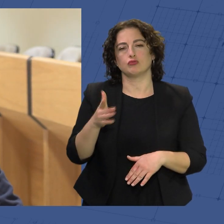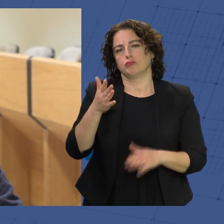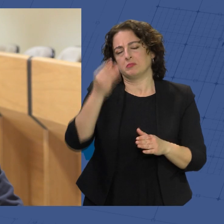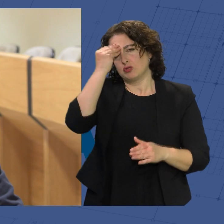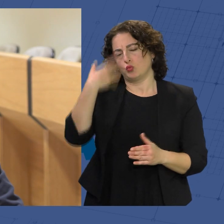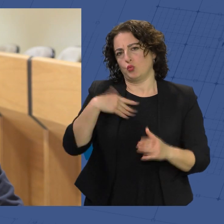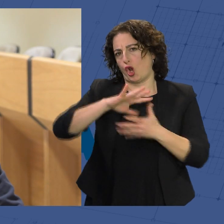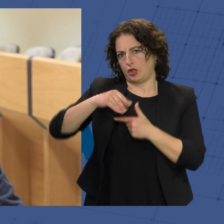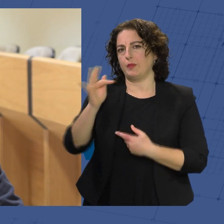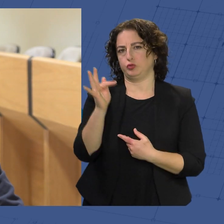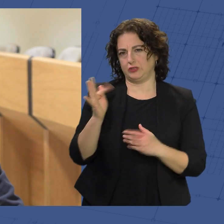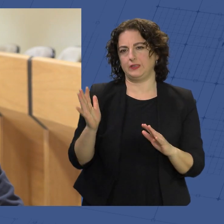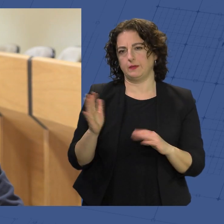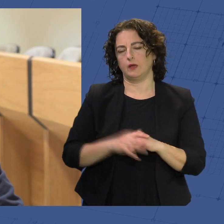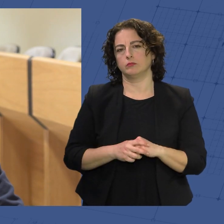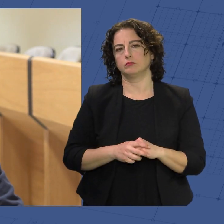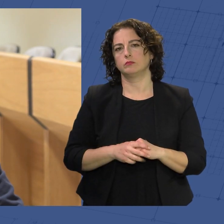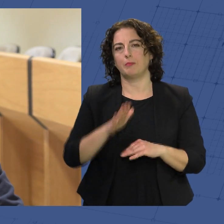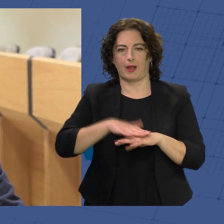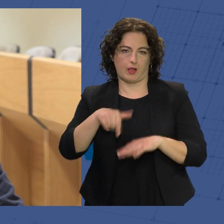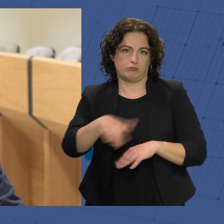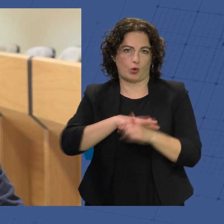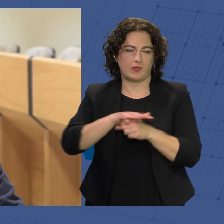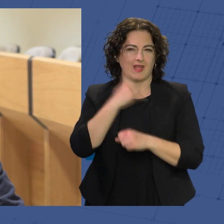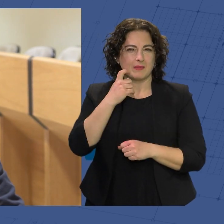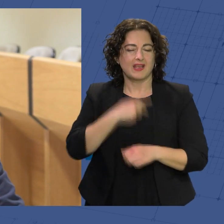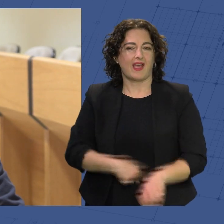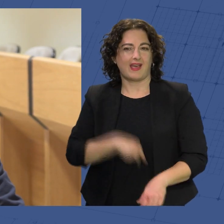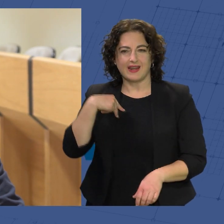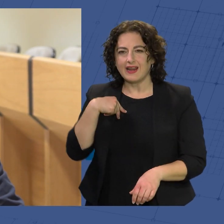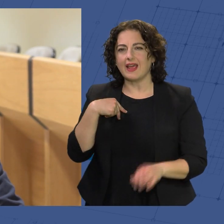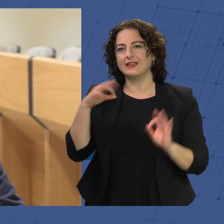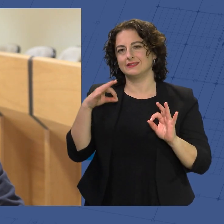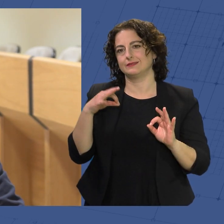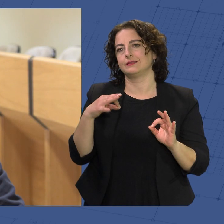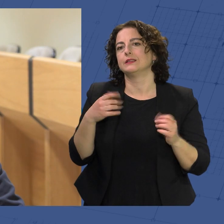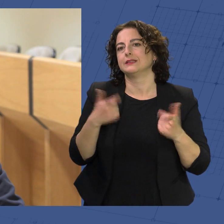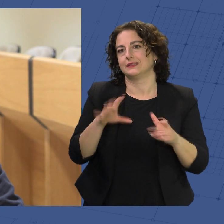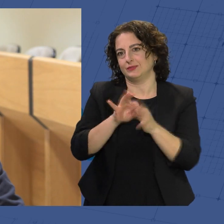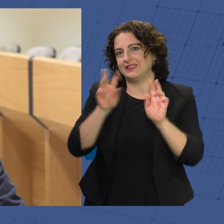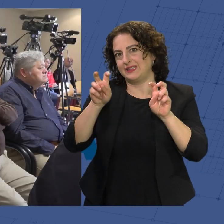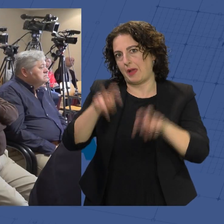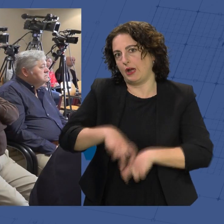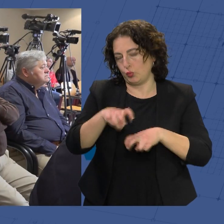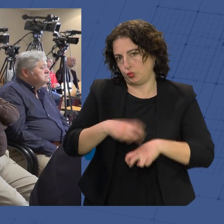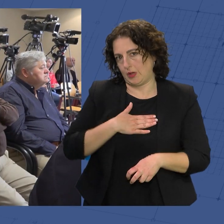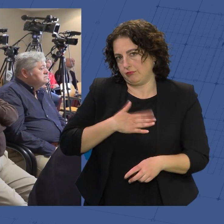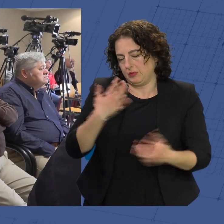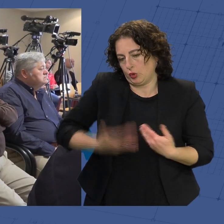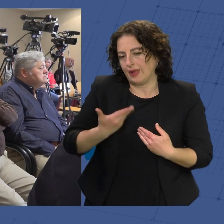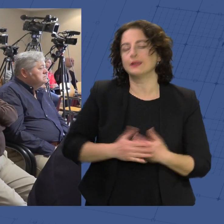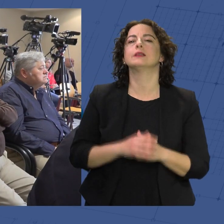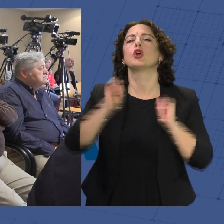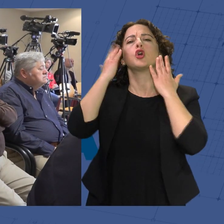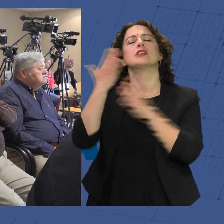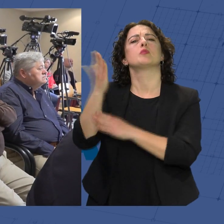para la provincia en general, sobre todo cuando verse en un tema tan importante como es el agro. El Congreso, que ha